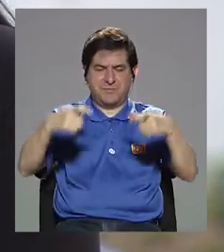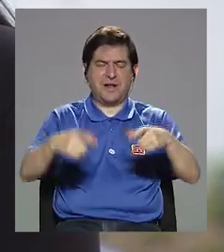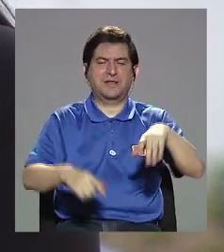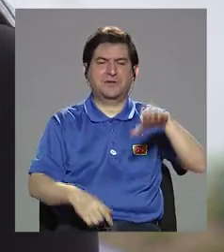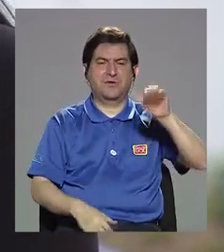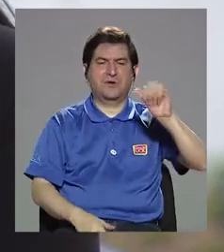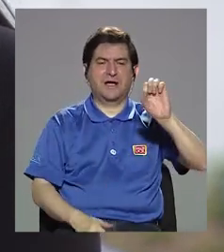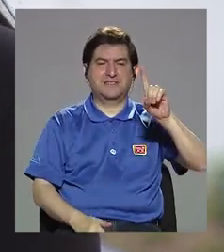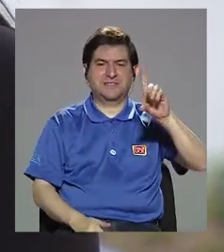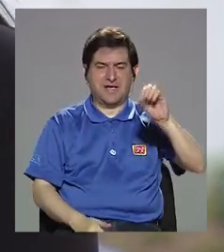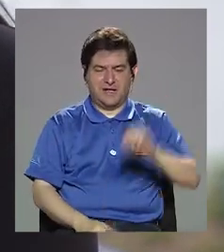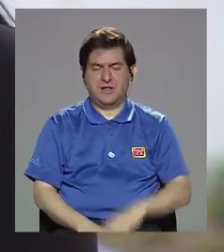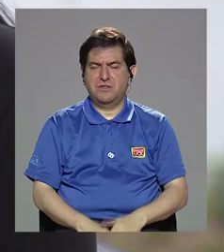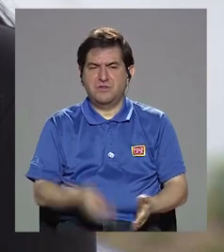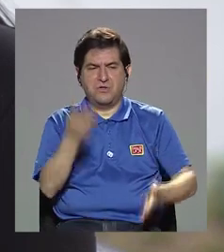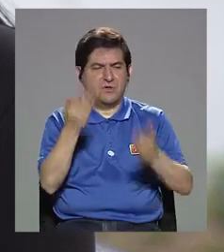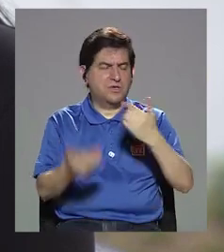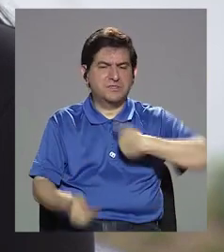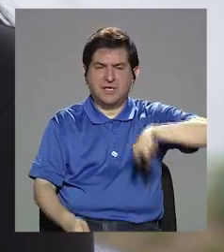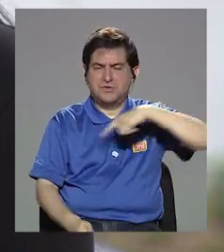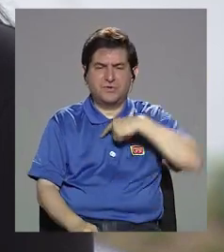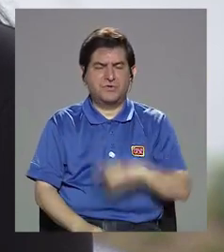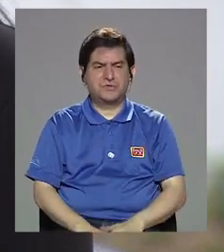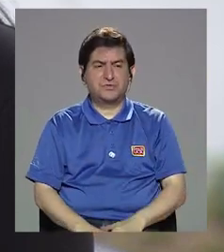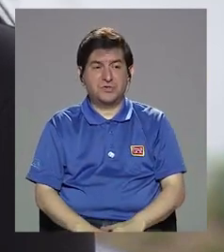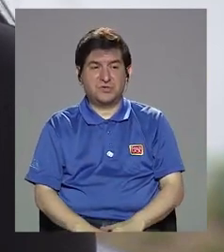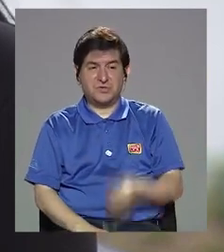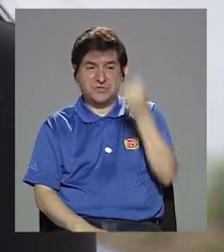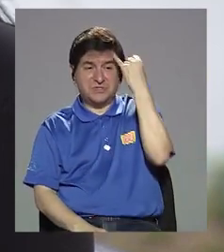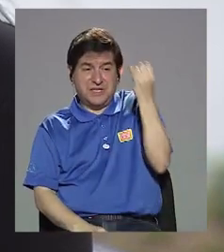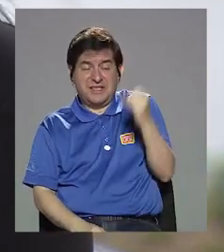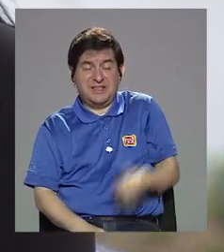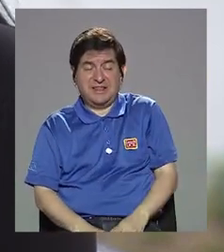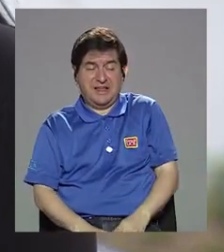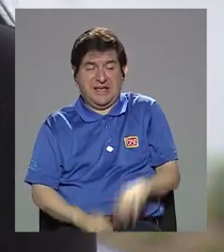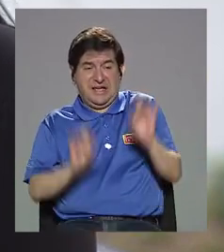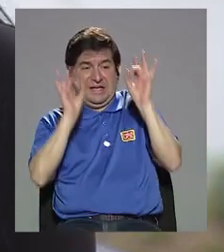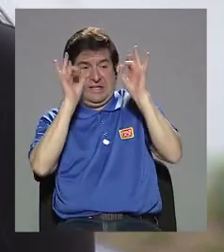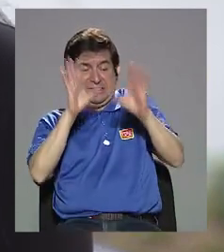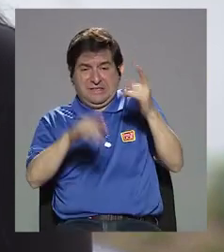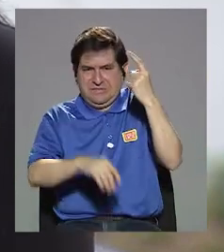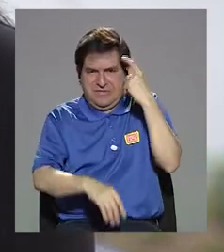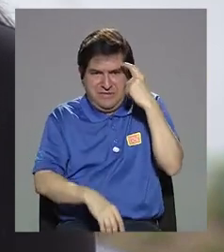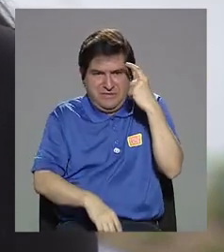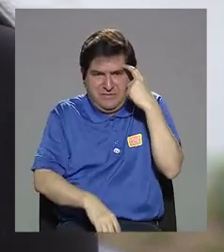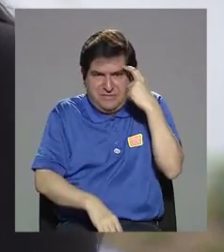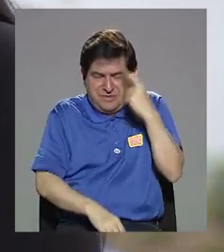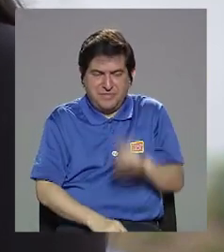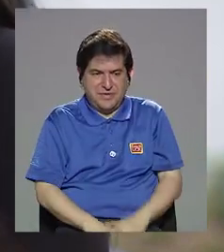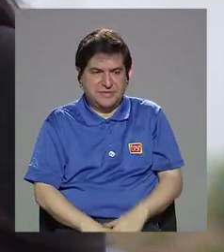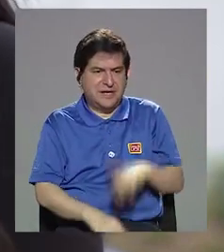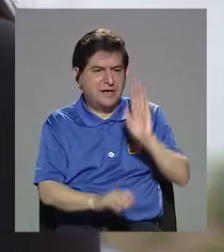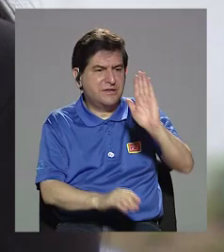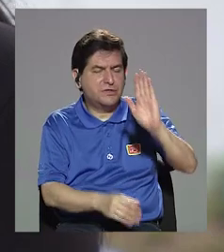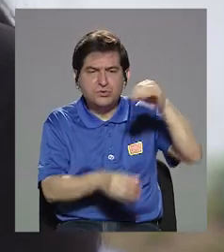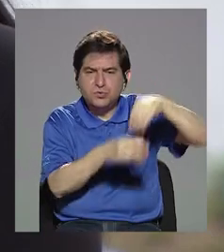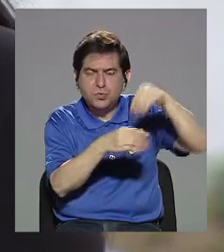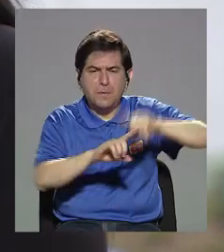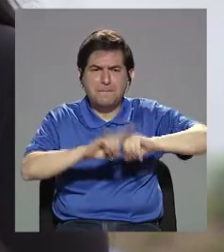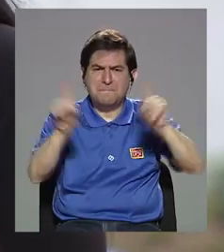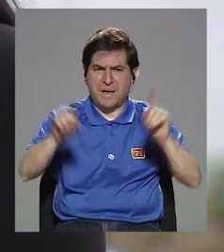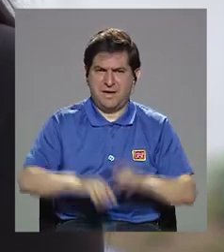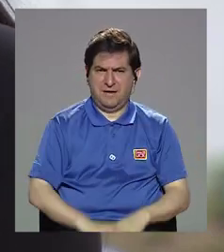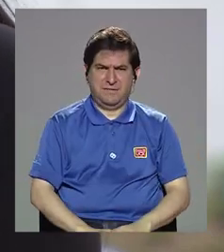quizás, no sé si hemos como satanizado la composición, ¿verdad?, del mismo, pero más bien mi